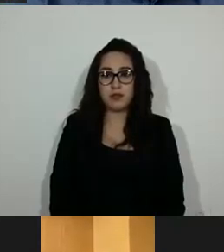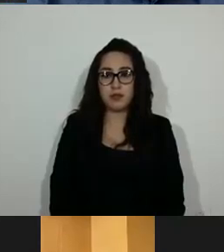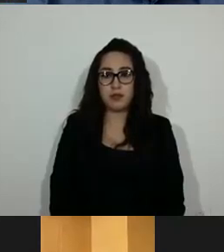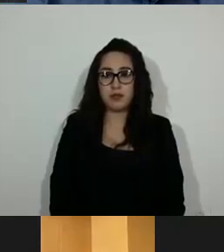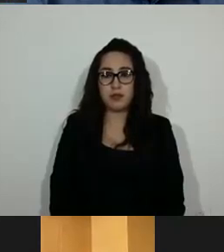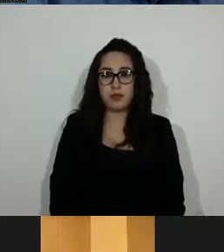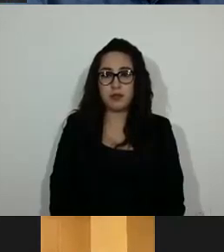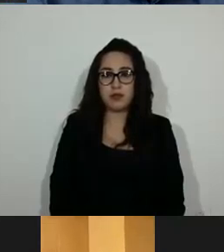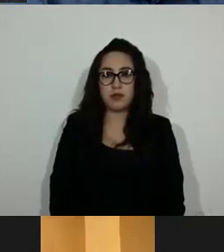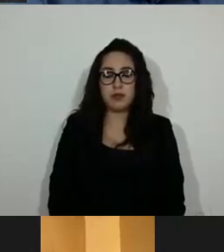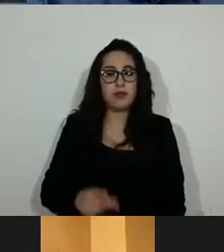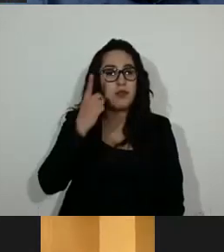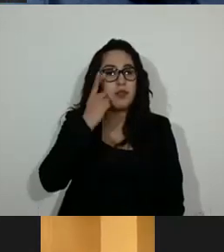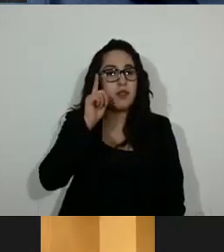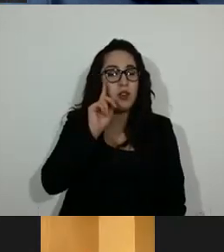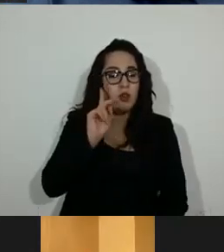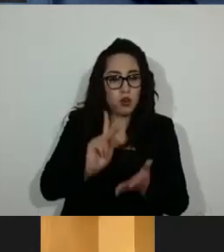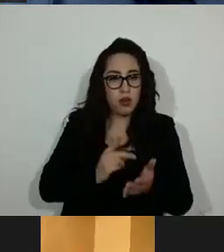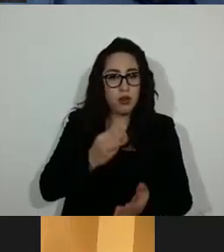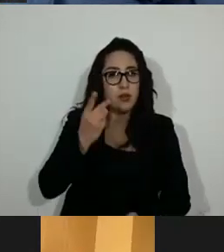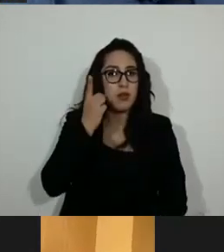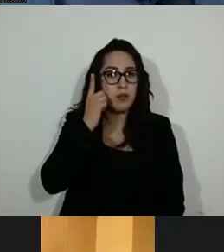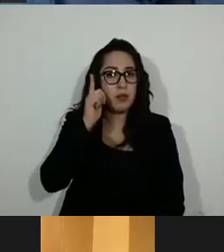Diputada Marisela Zúñiga.